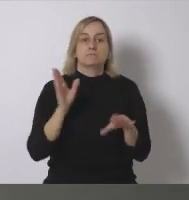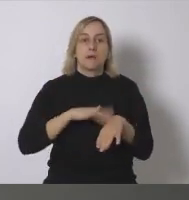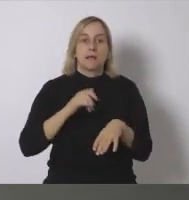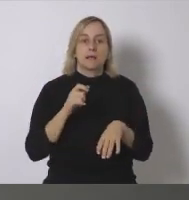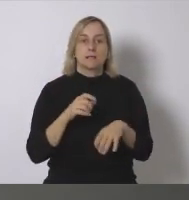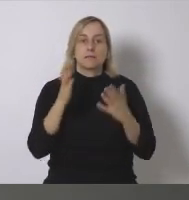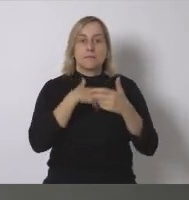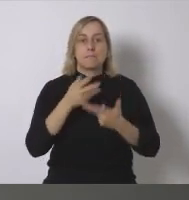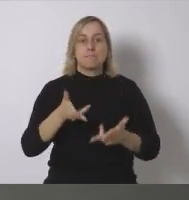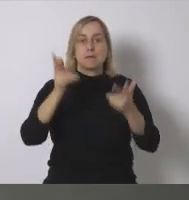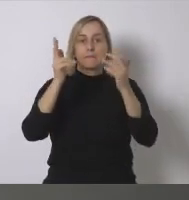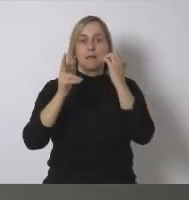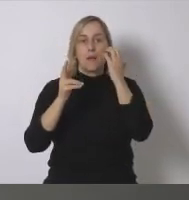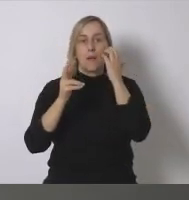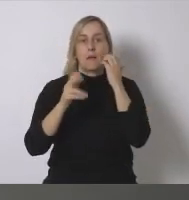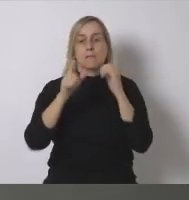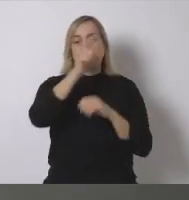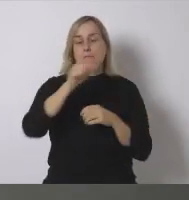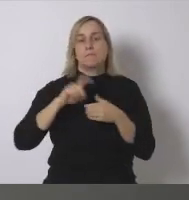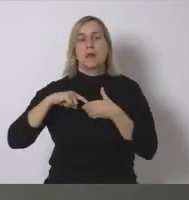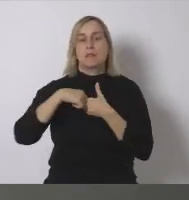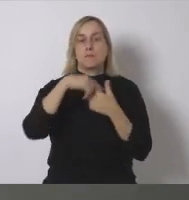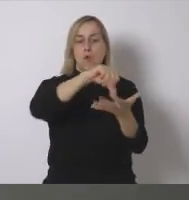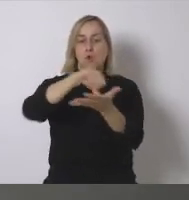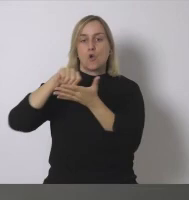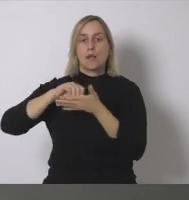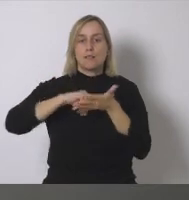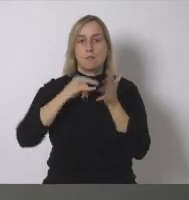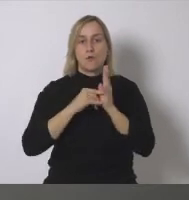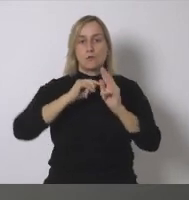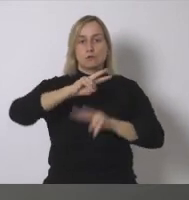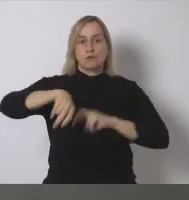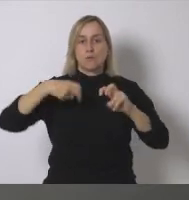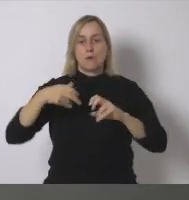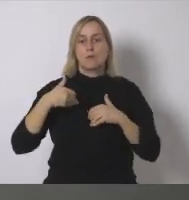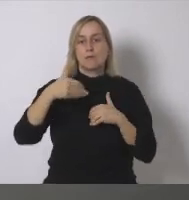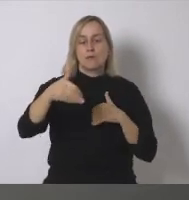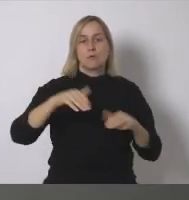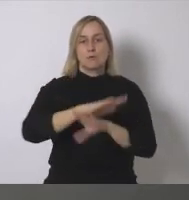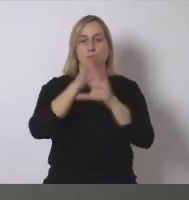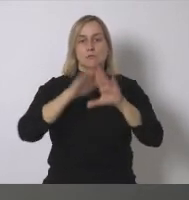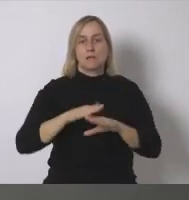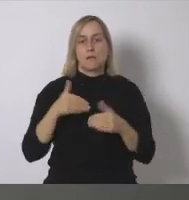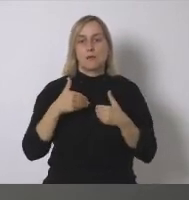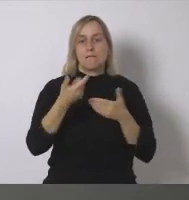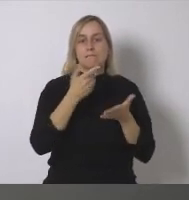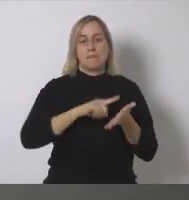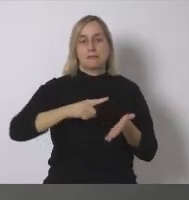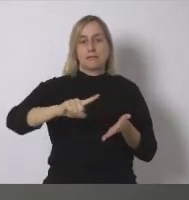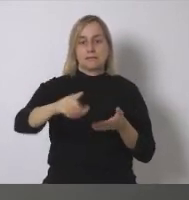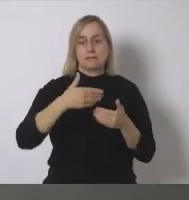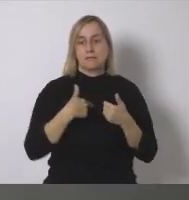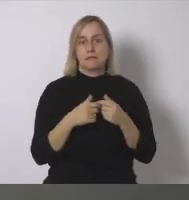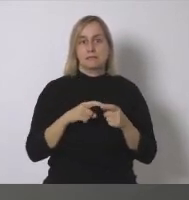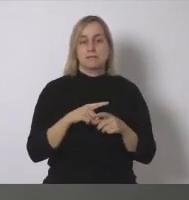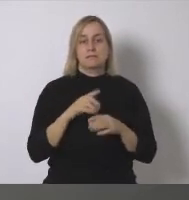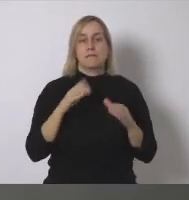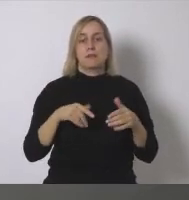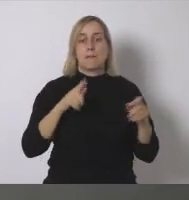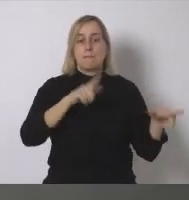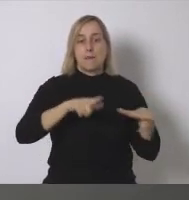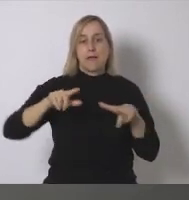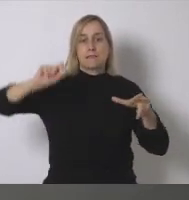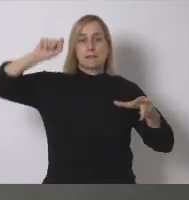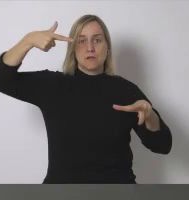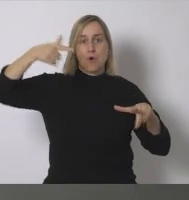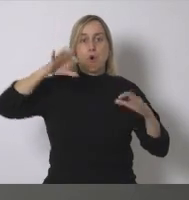se permita la participación local en proyectos renovables y cuando se haga el desarrollo regulatorio en los próximos meses de esta cuestión las plantas fotovoltaicas